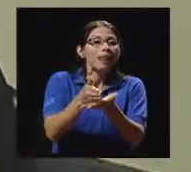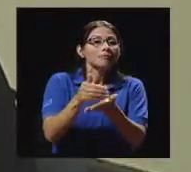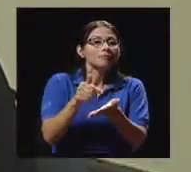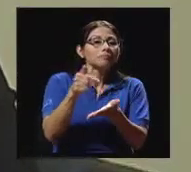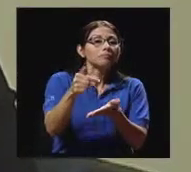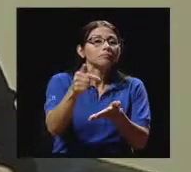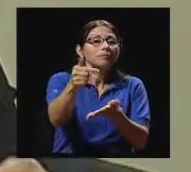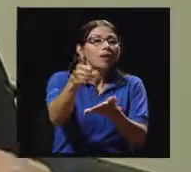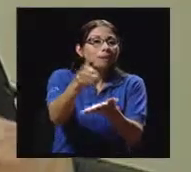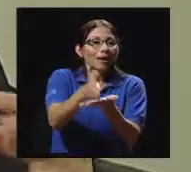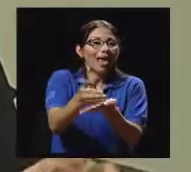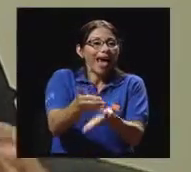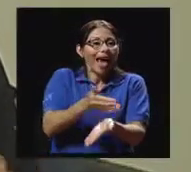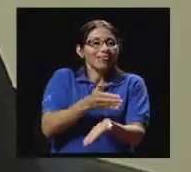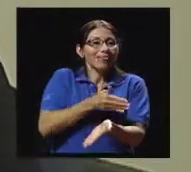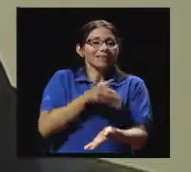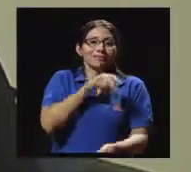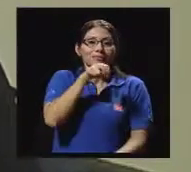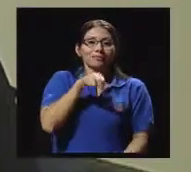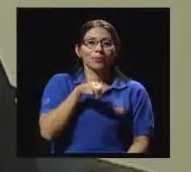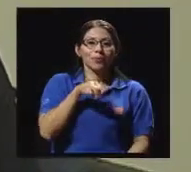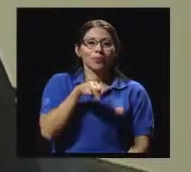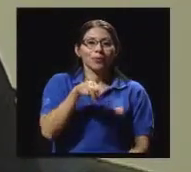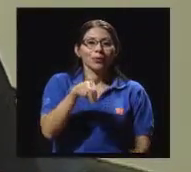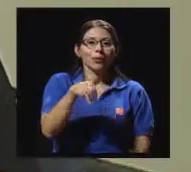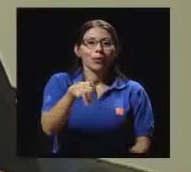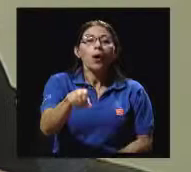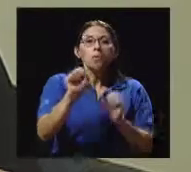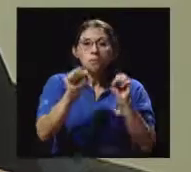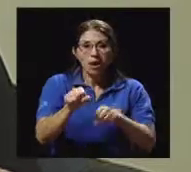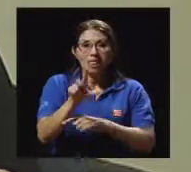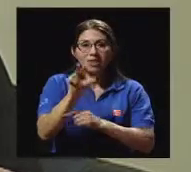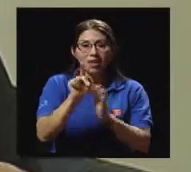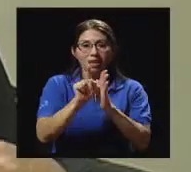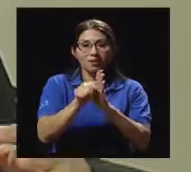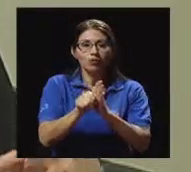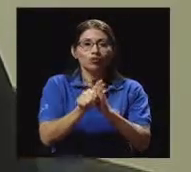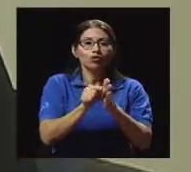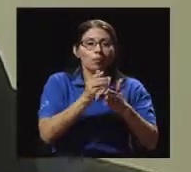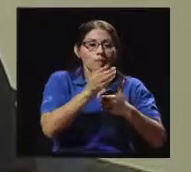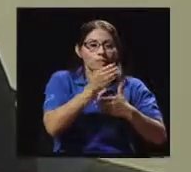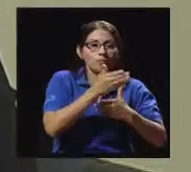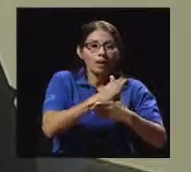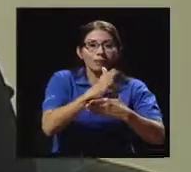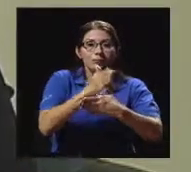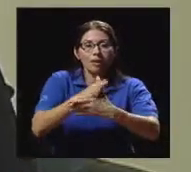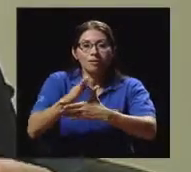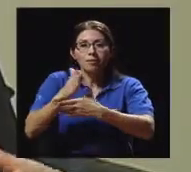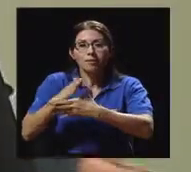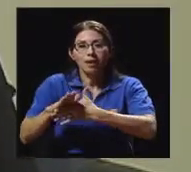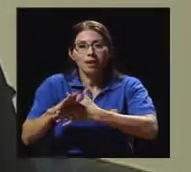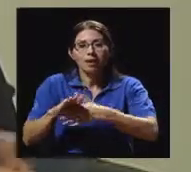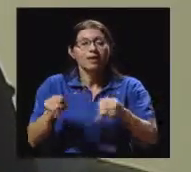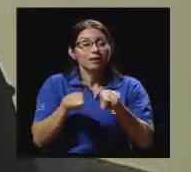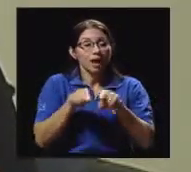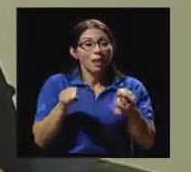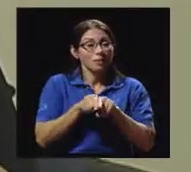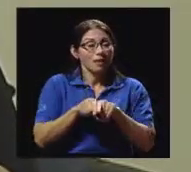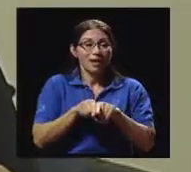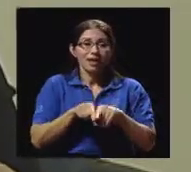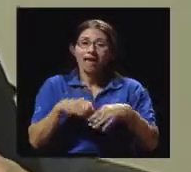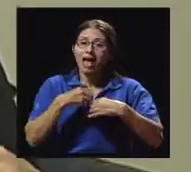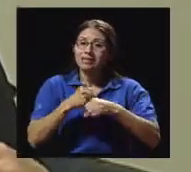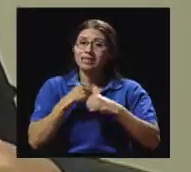caminé esos 10 minutos. Puede ser fraccionado de esa forma, ¿verdad? Hacer mucho estiramiento, lo que decía